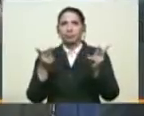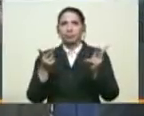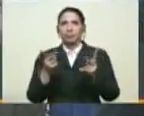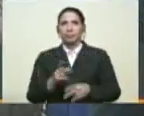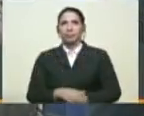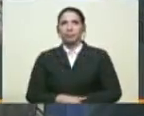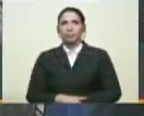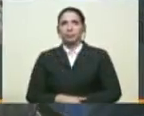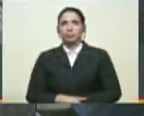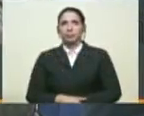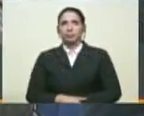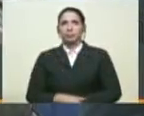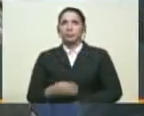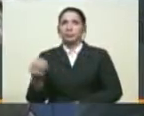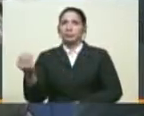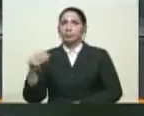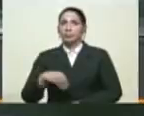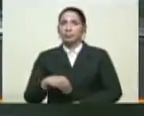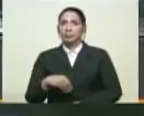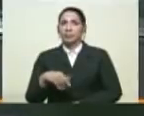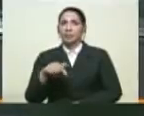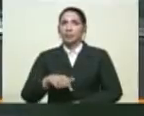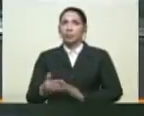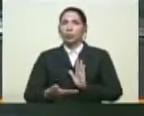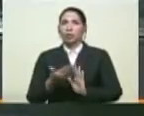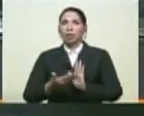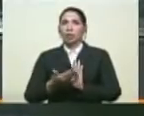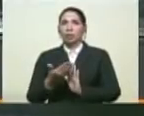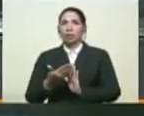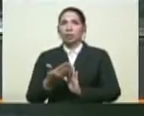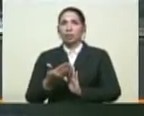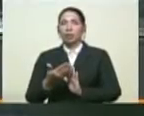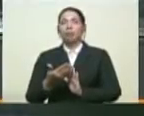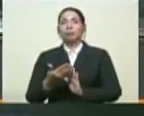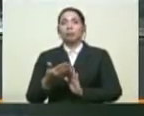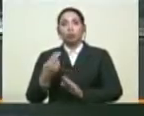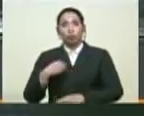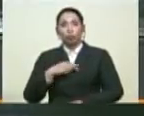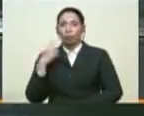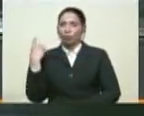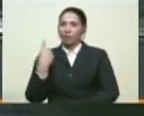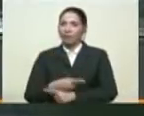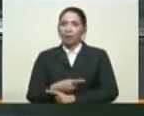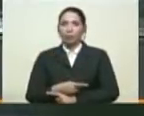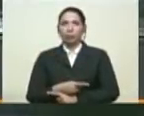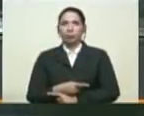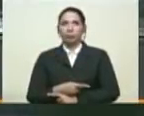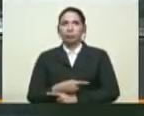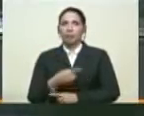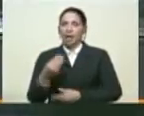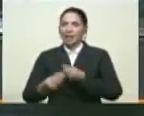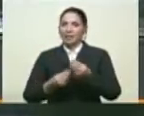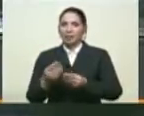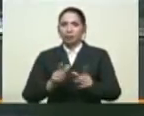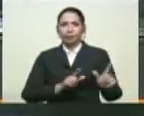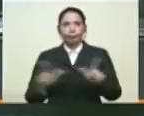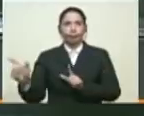Yo creo que es más importante hoy por hoy actuar, lograr resultados